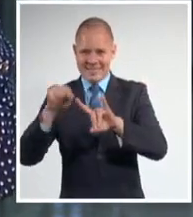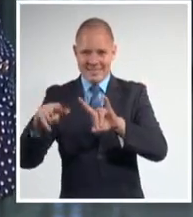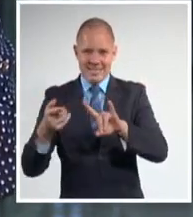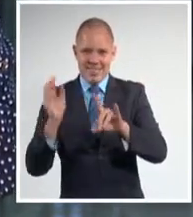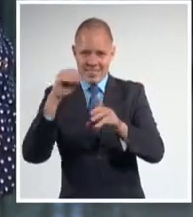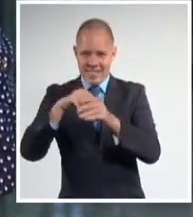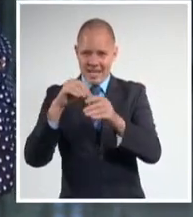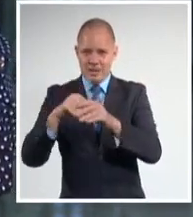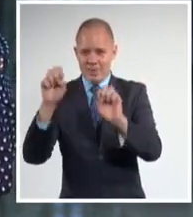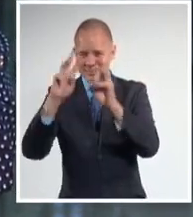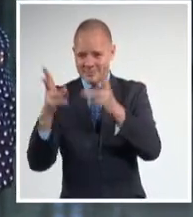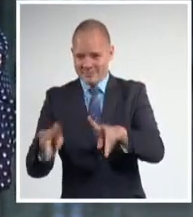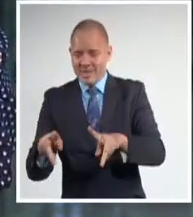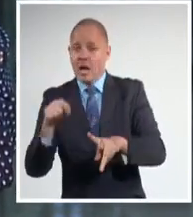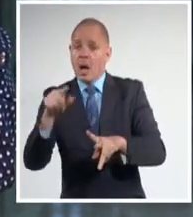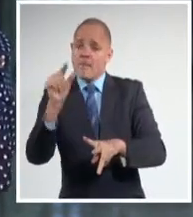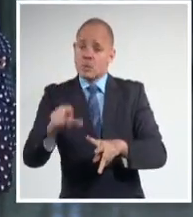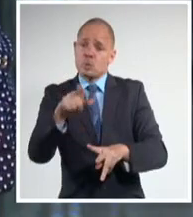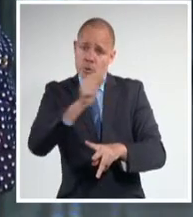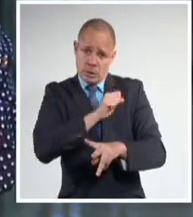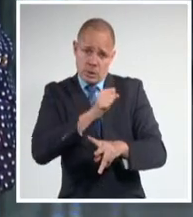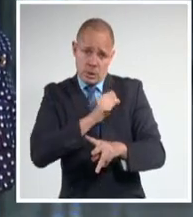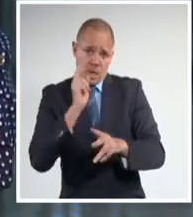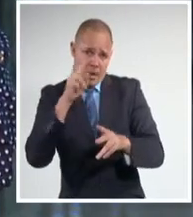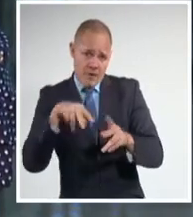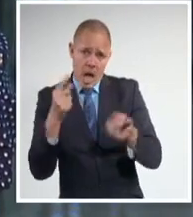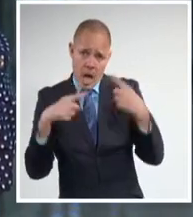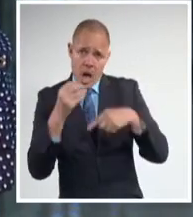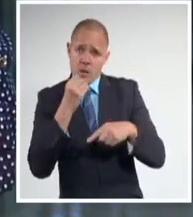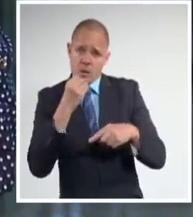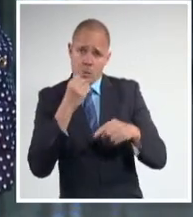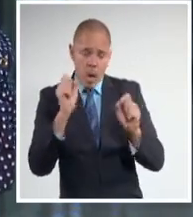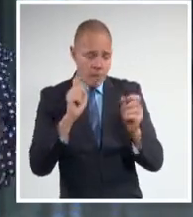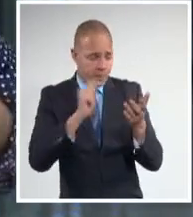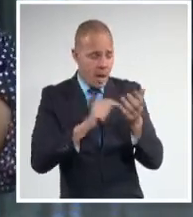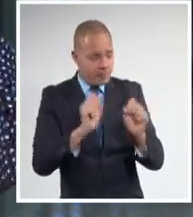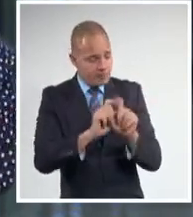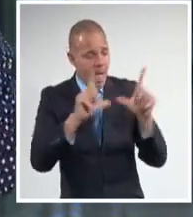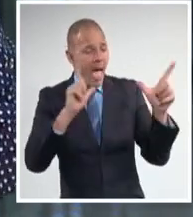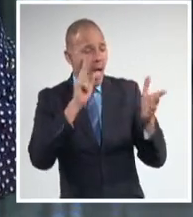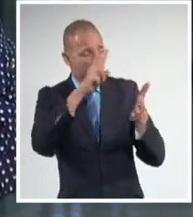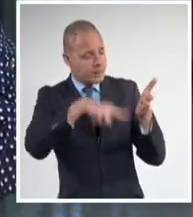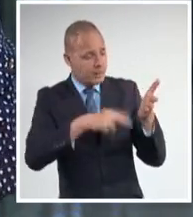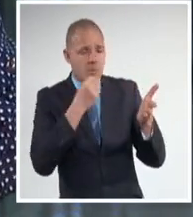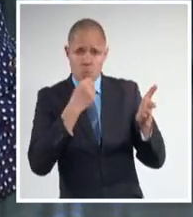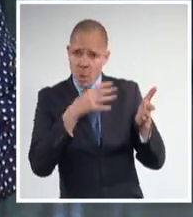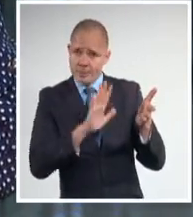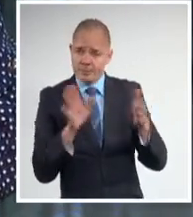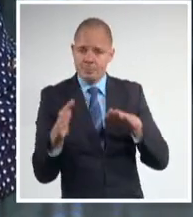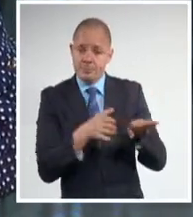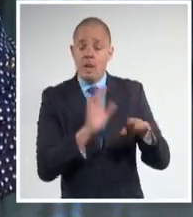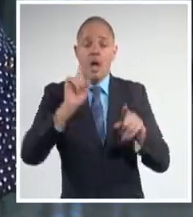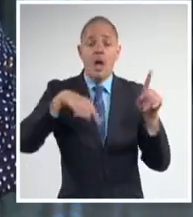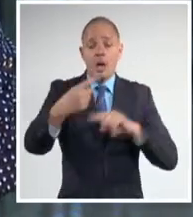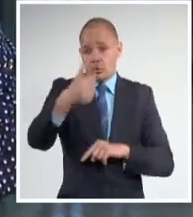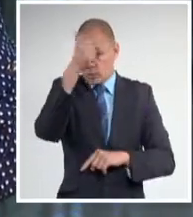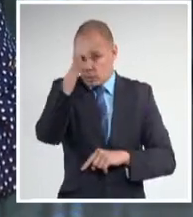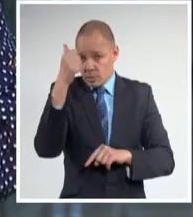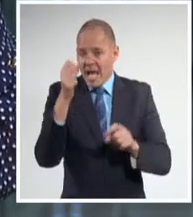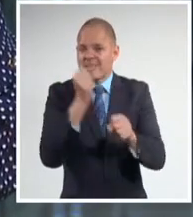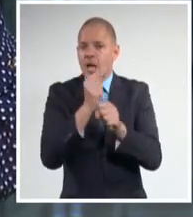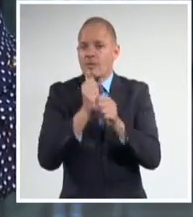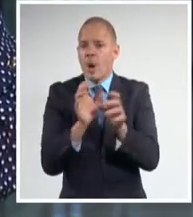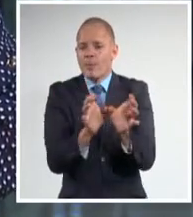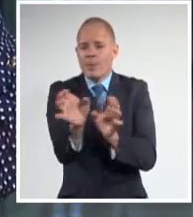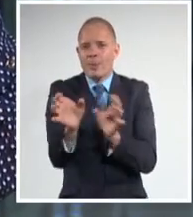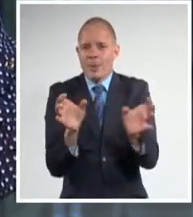Asamblea Nacional, herramientas que facilitan la interacción con cada ciudadano. Para este domingo se prevé el trabajo en comisiones